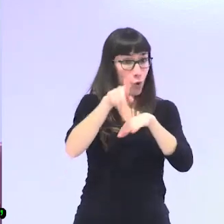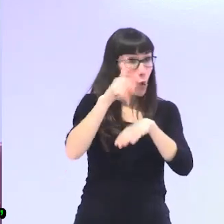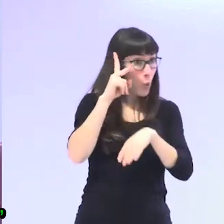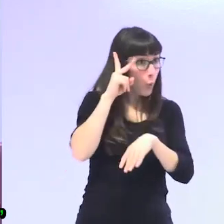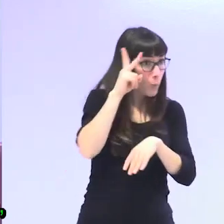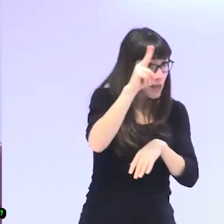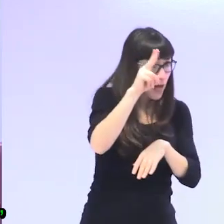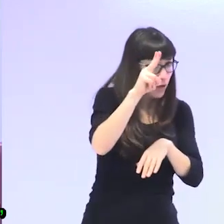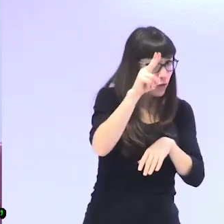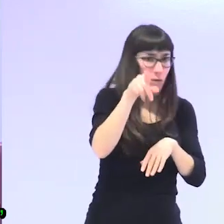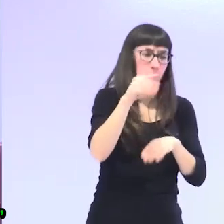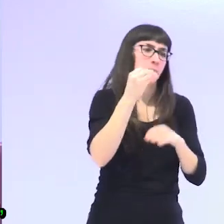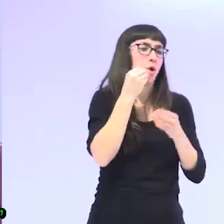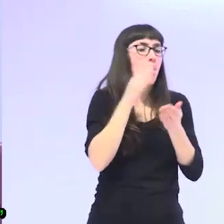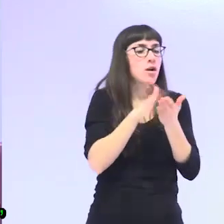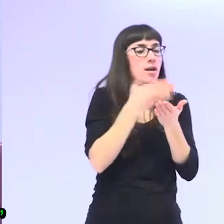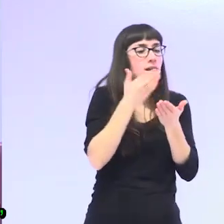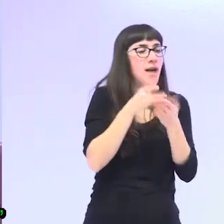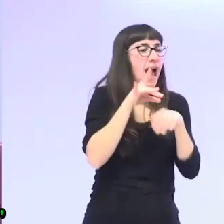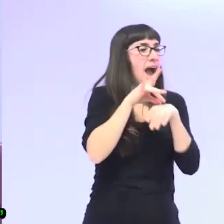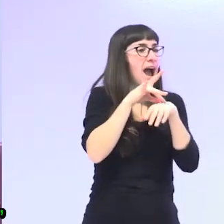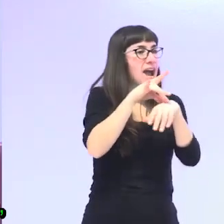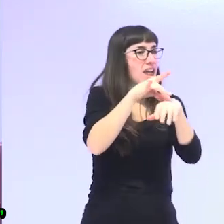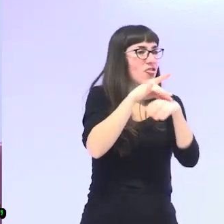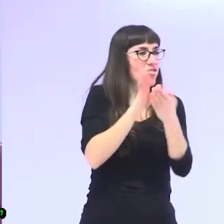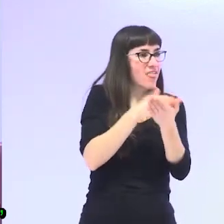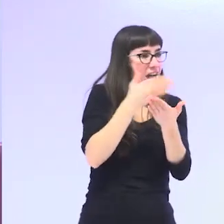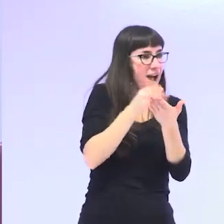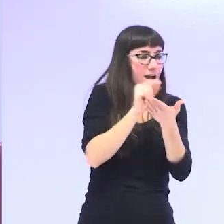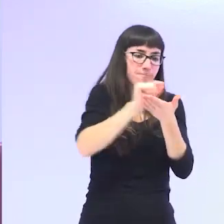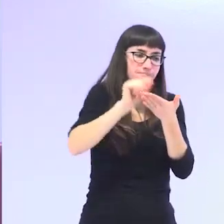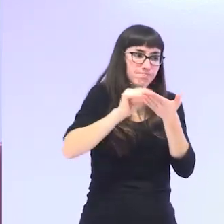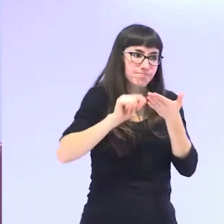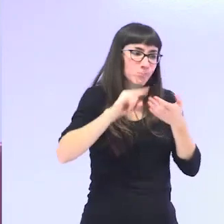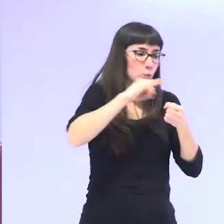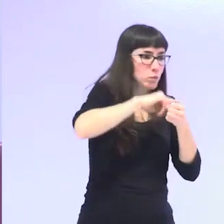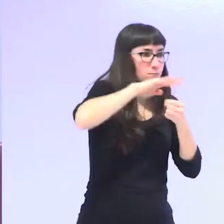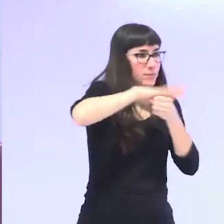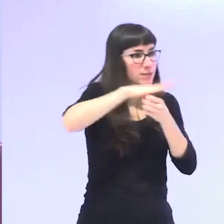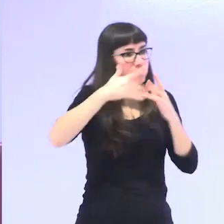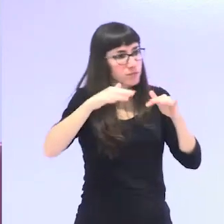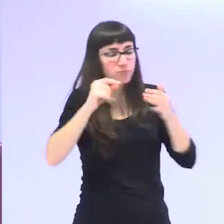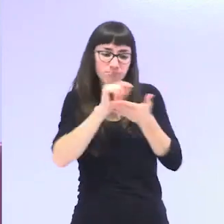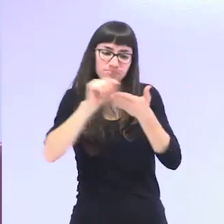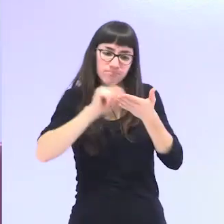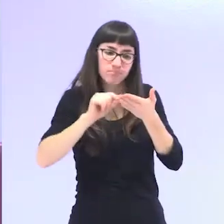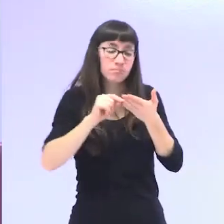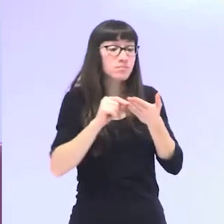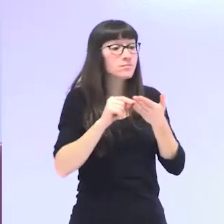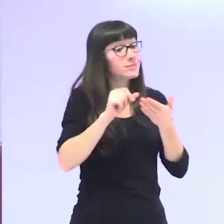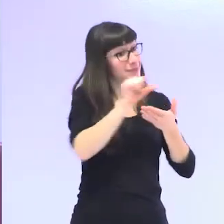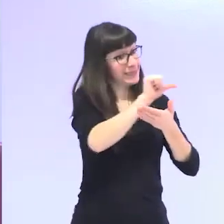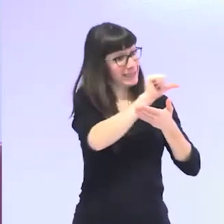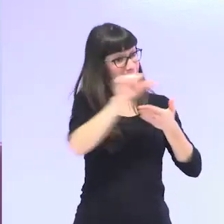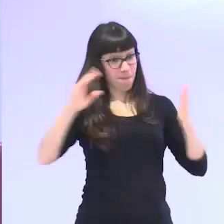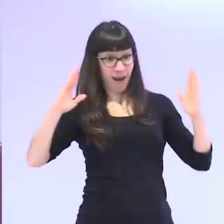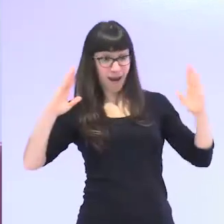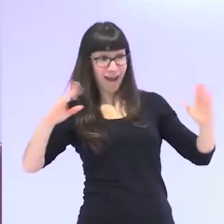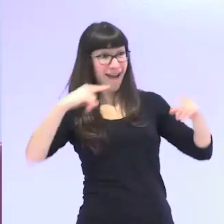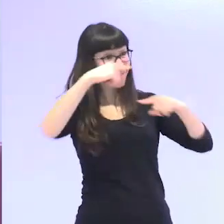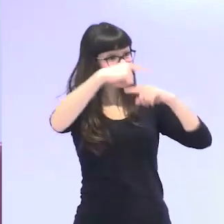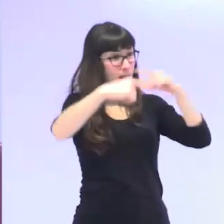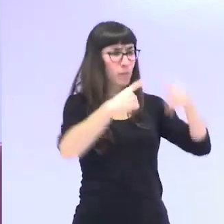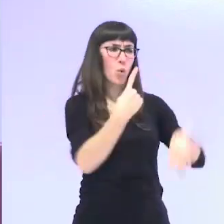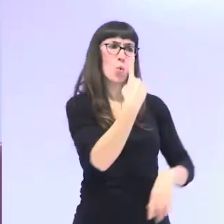poneros una agenda os tenéis que agendar en la semana entera y con vuestra familia agendaros un día pero un día esto de una